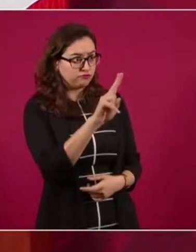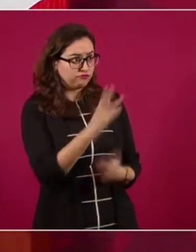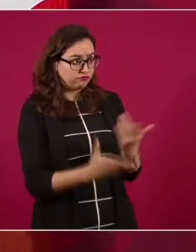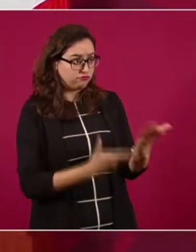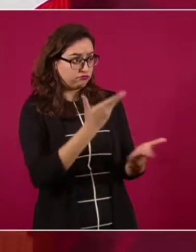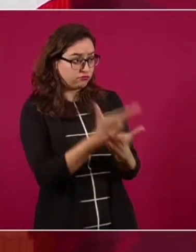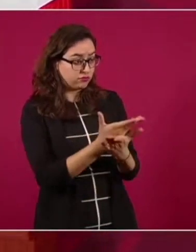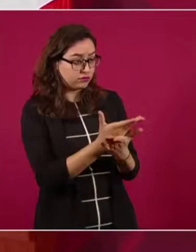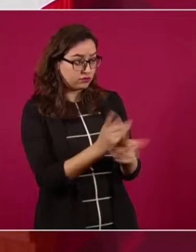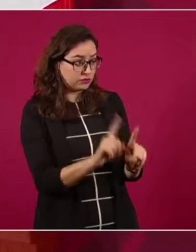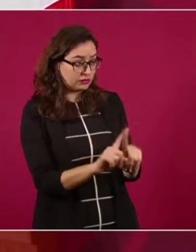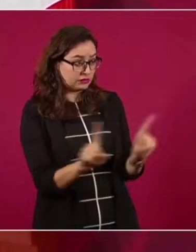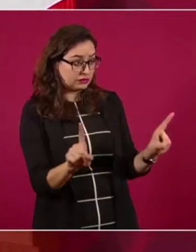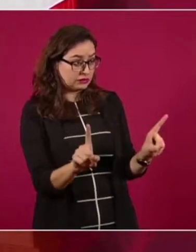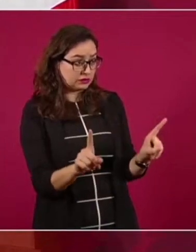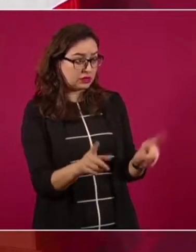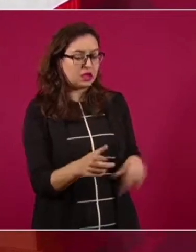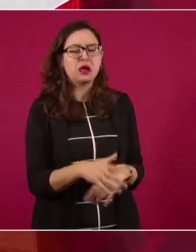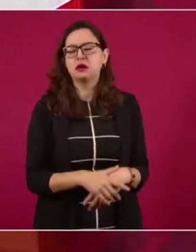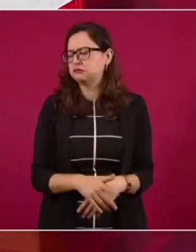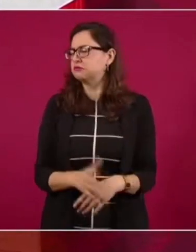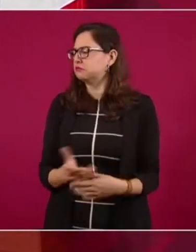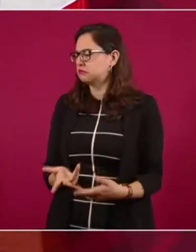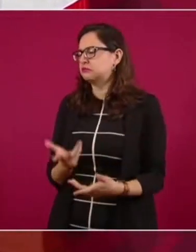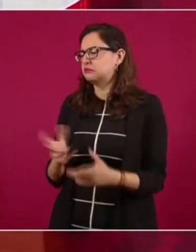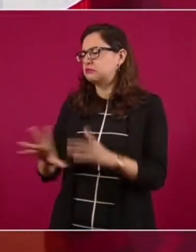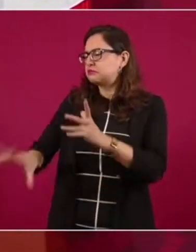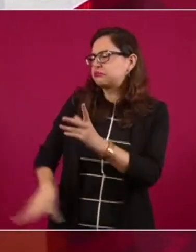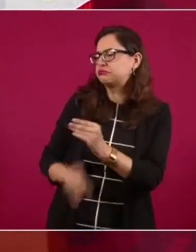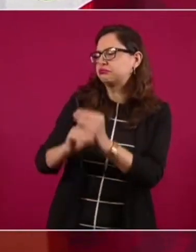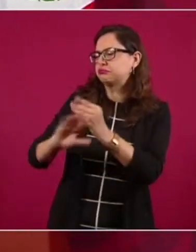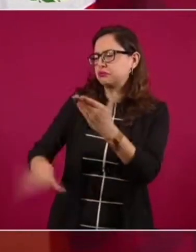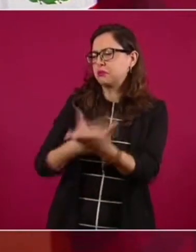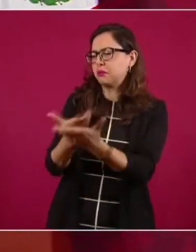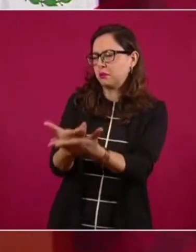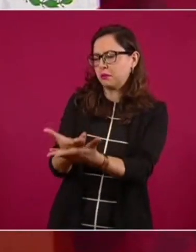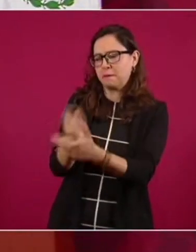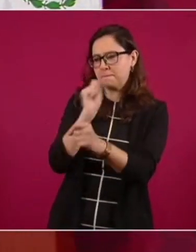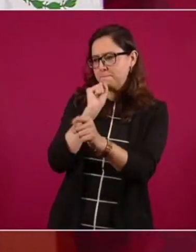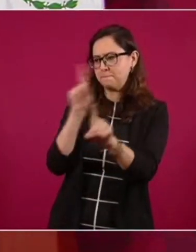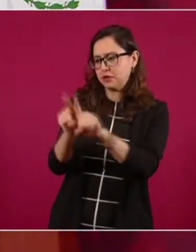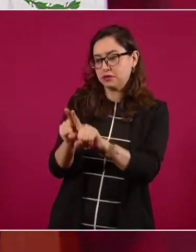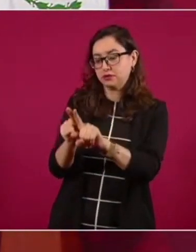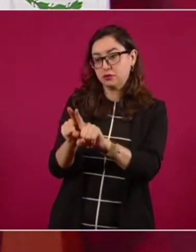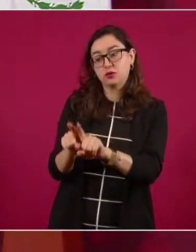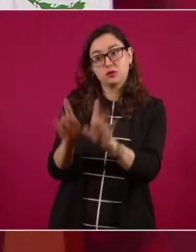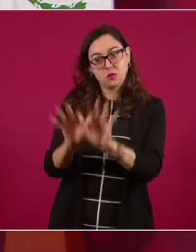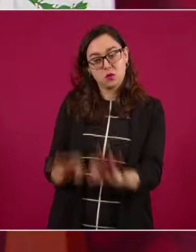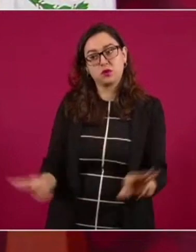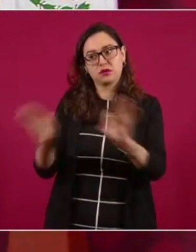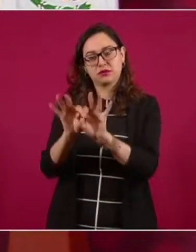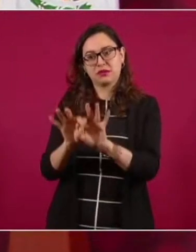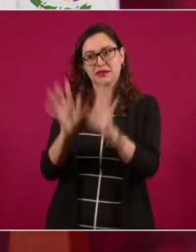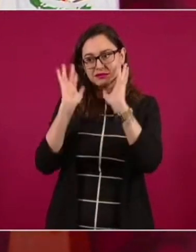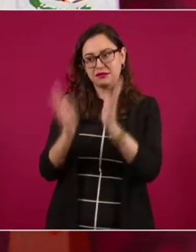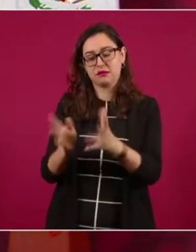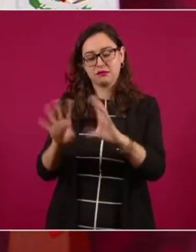parecida a la que planteé, de que haya un comité